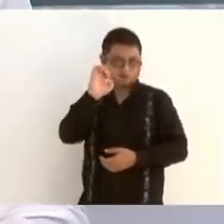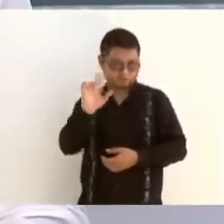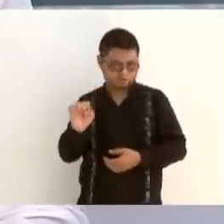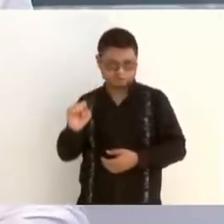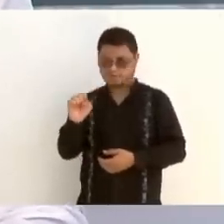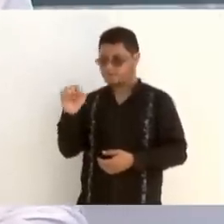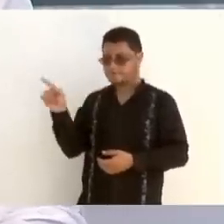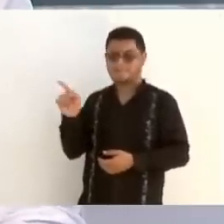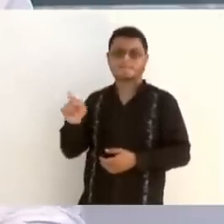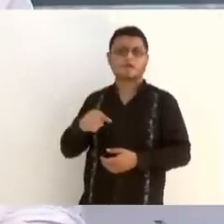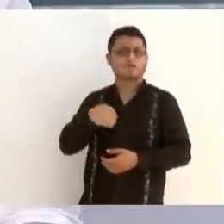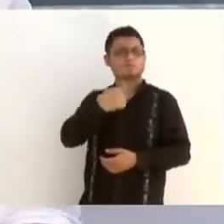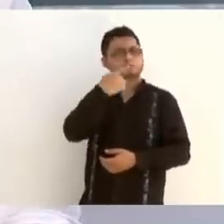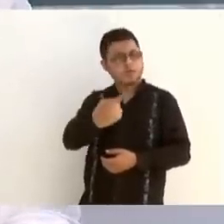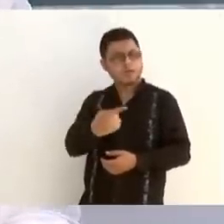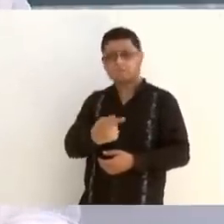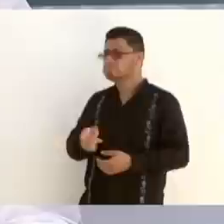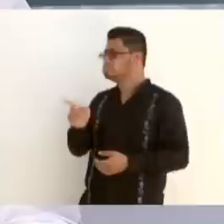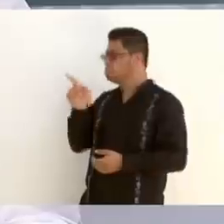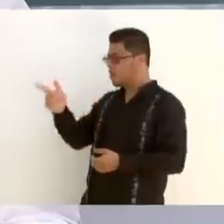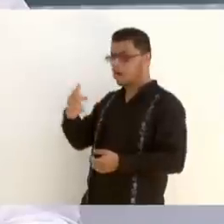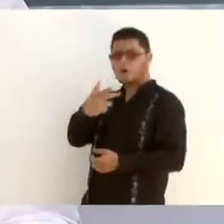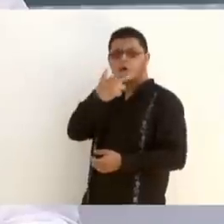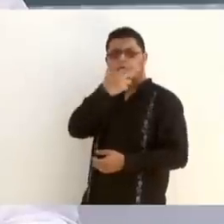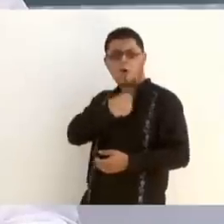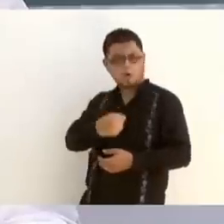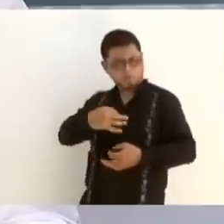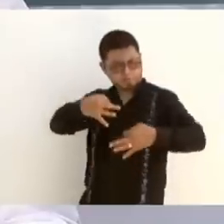institucional,